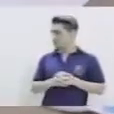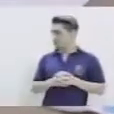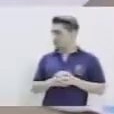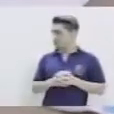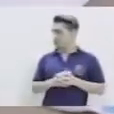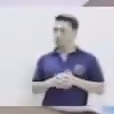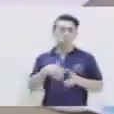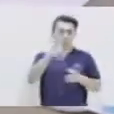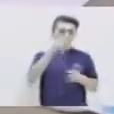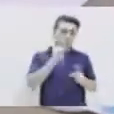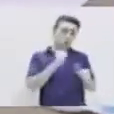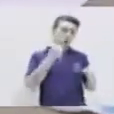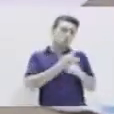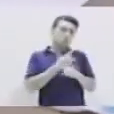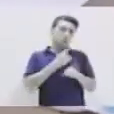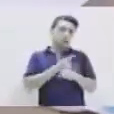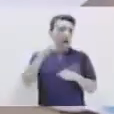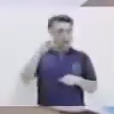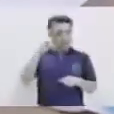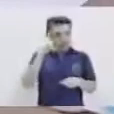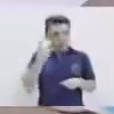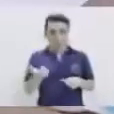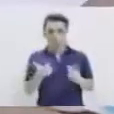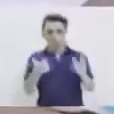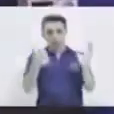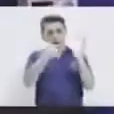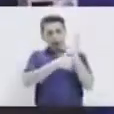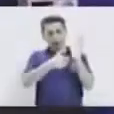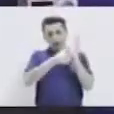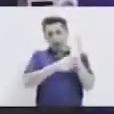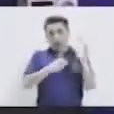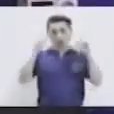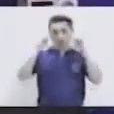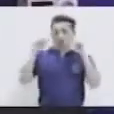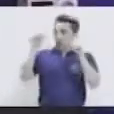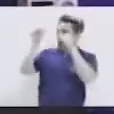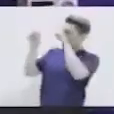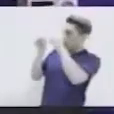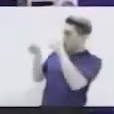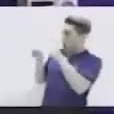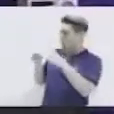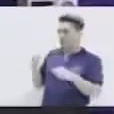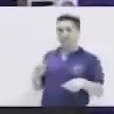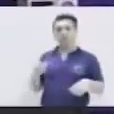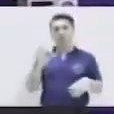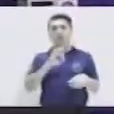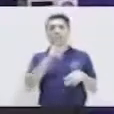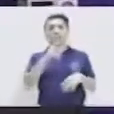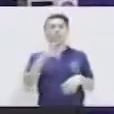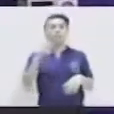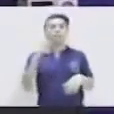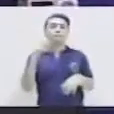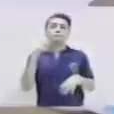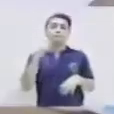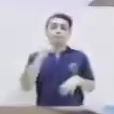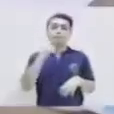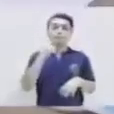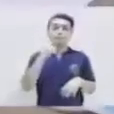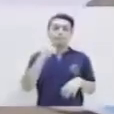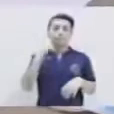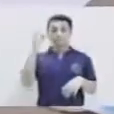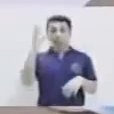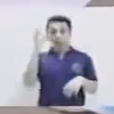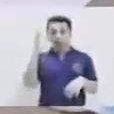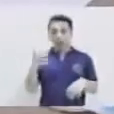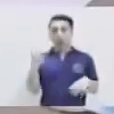el naranja, pueden crear sol. O con el blanquito con celeste, crear nubes para